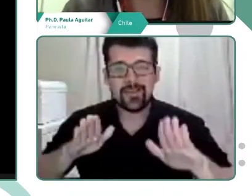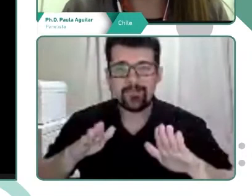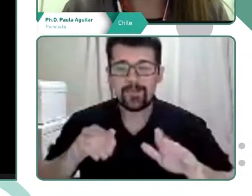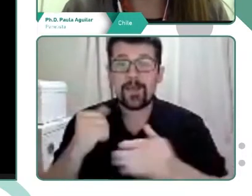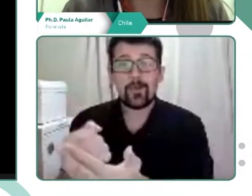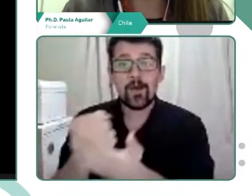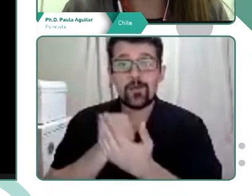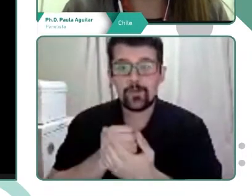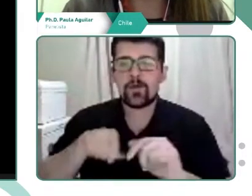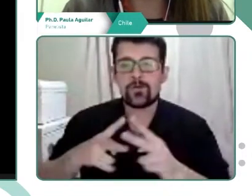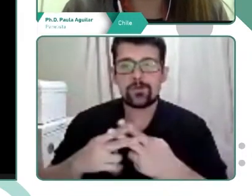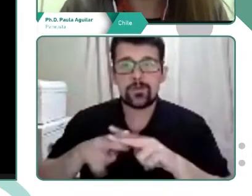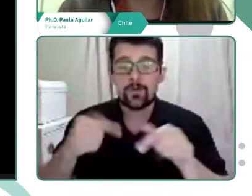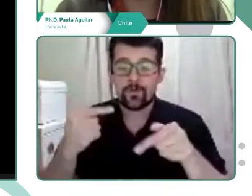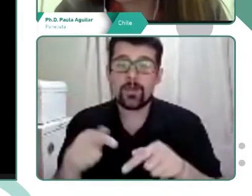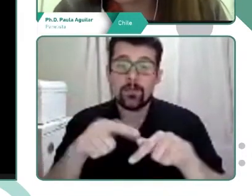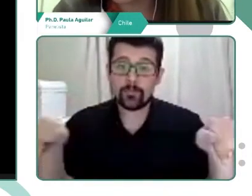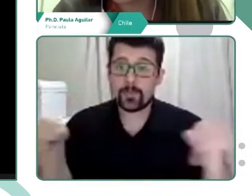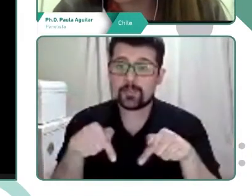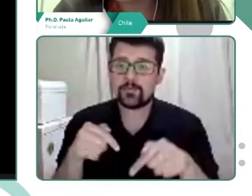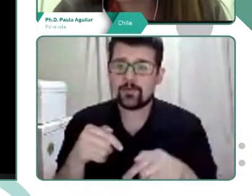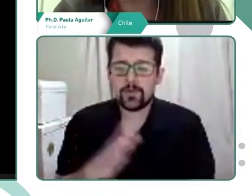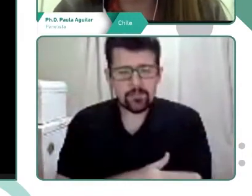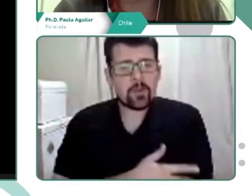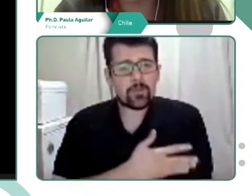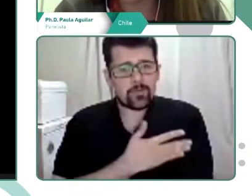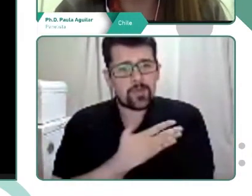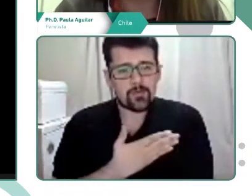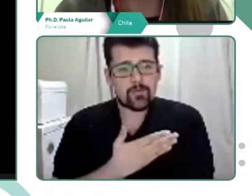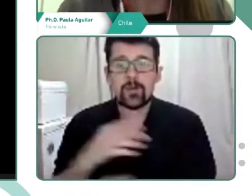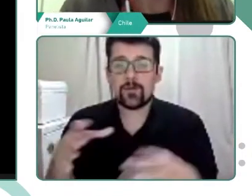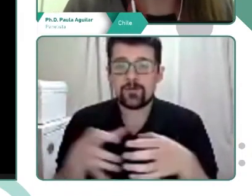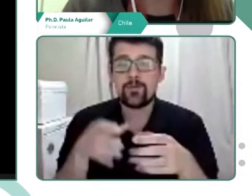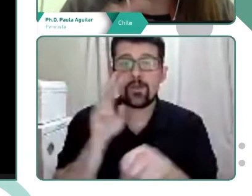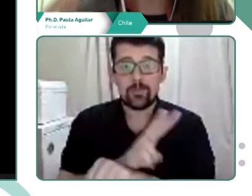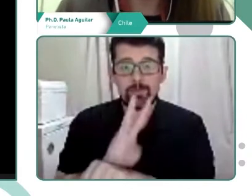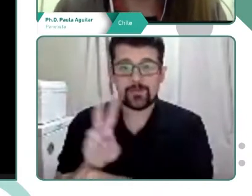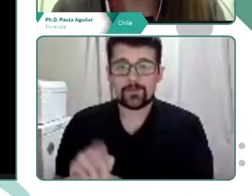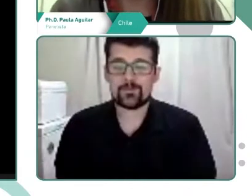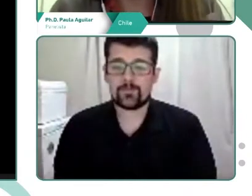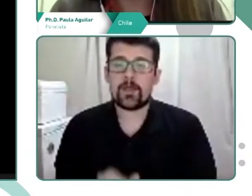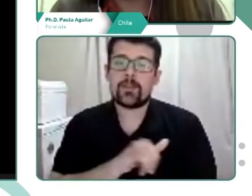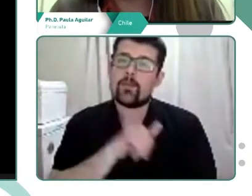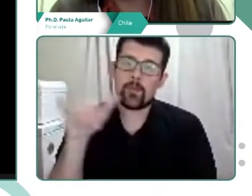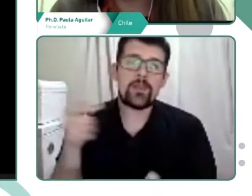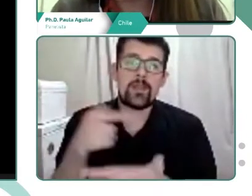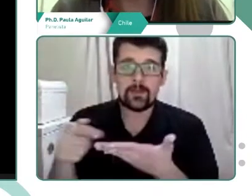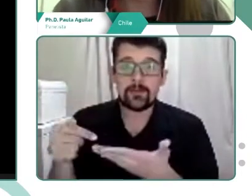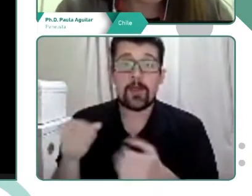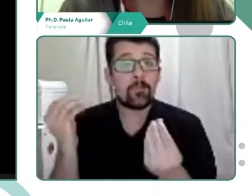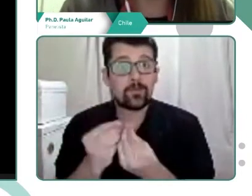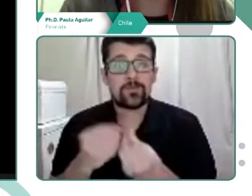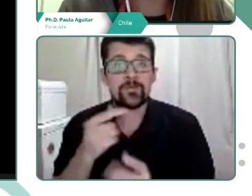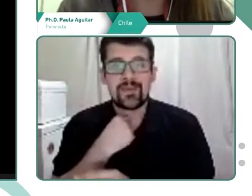crear un espacio muy emotivo con el grupo de profesores. Después de la escritura, muchos de ellos quisieron